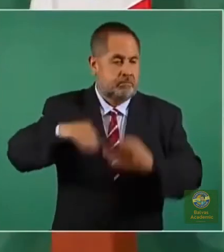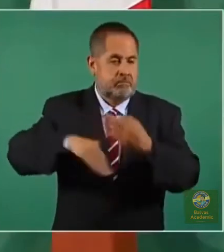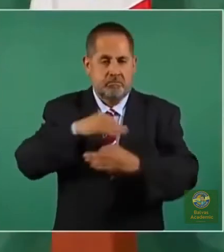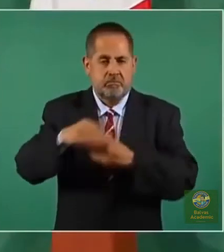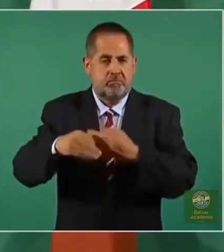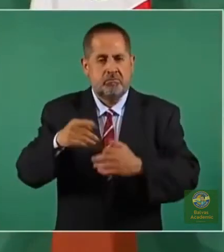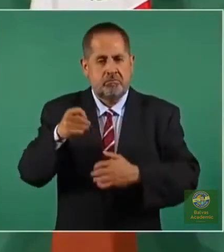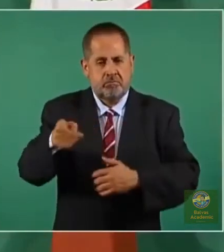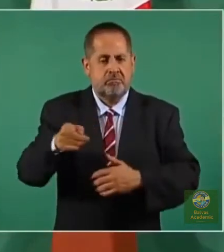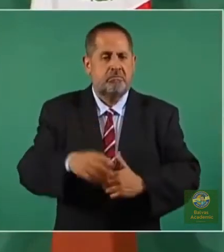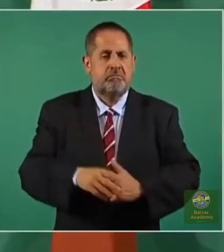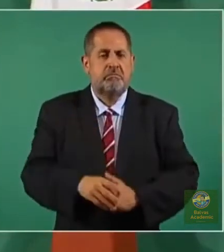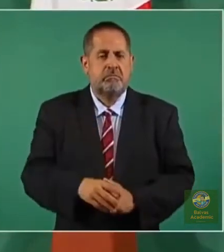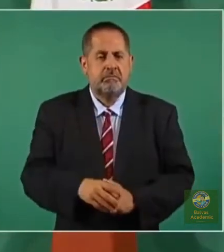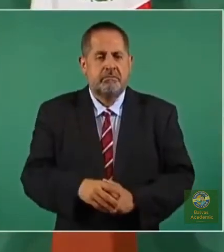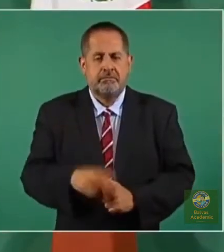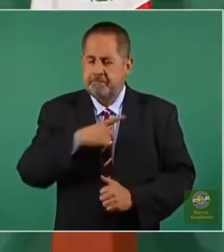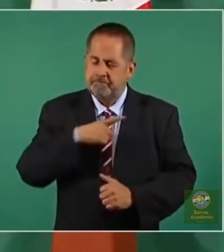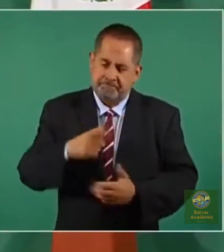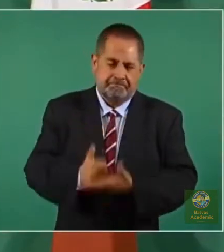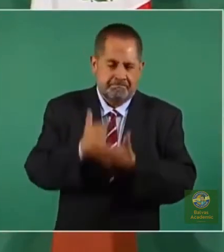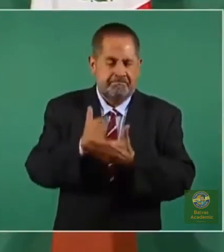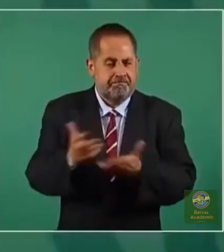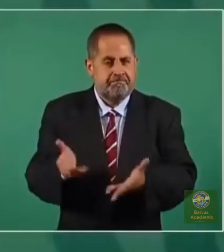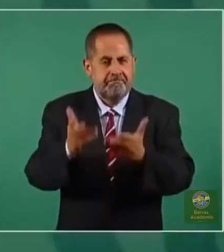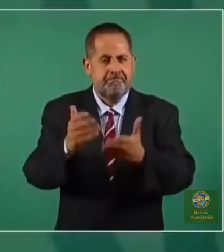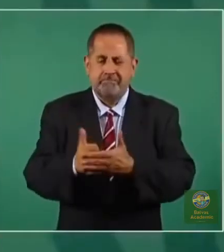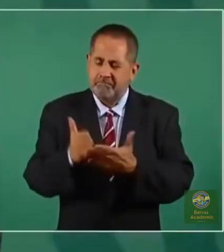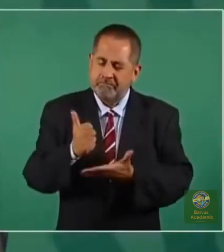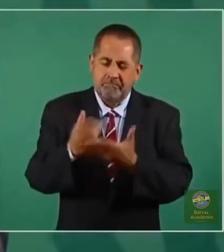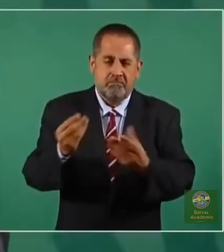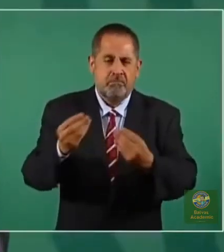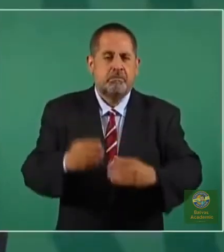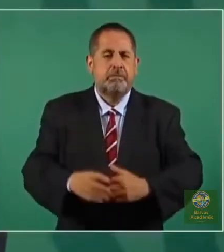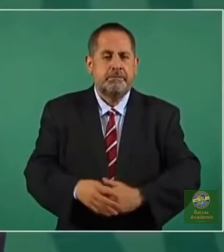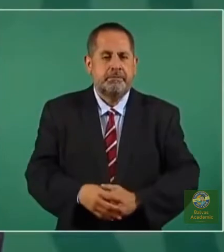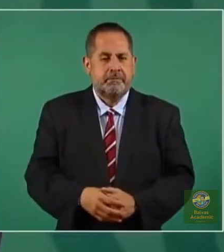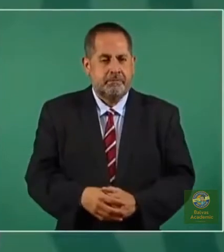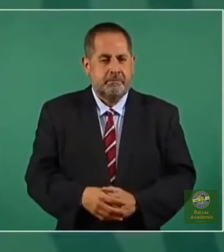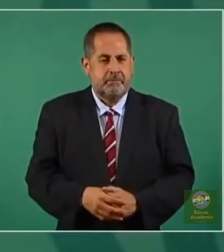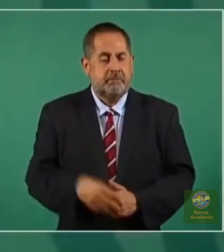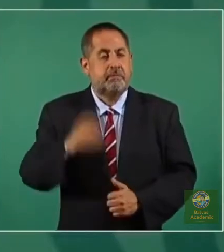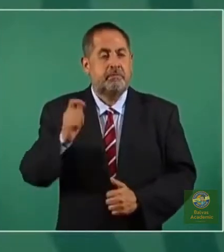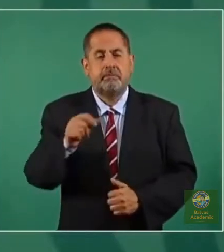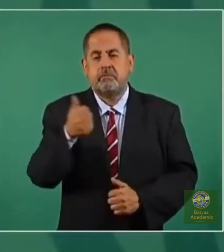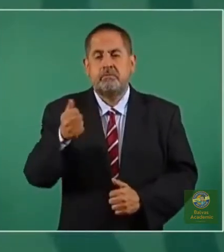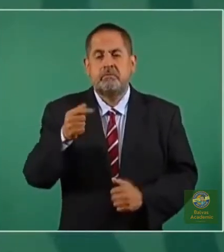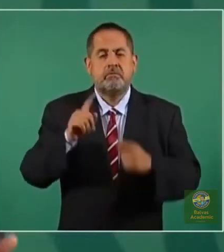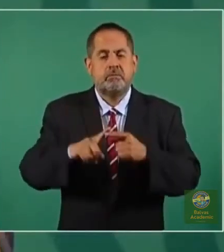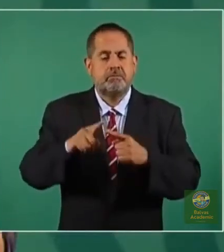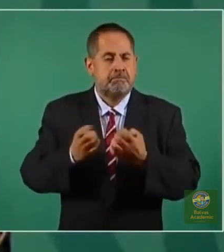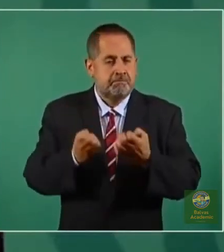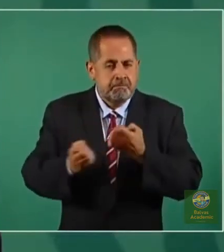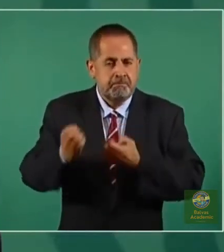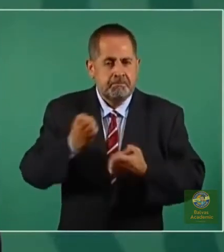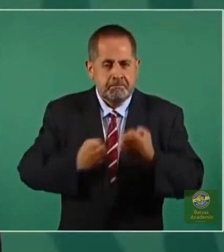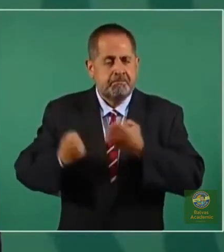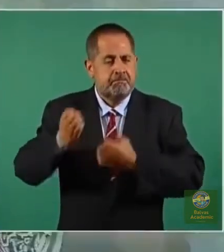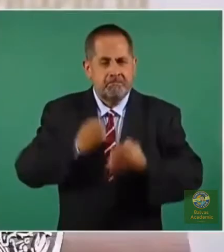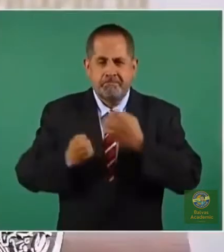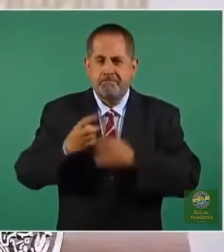tenemos que ayudar mucho. Y lo otro es el ejercicio,